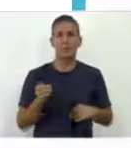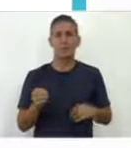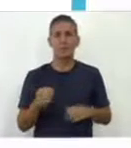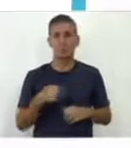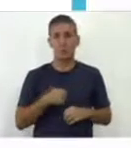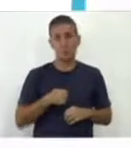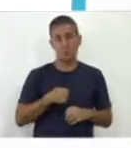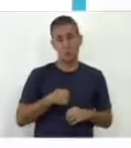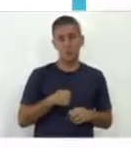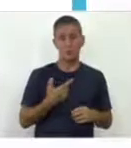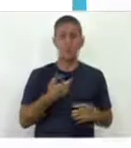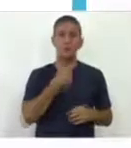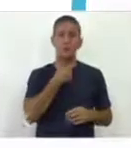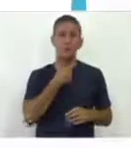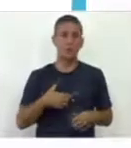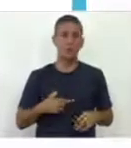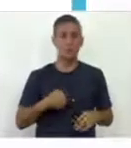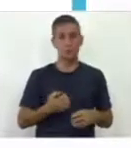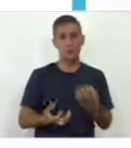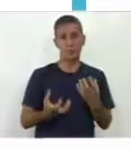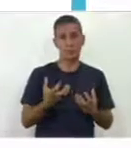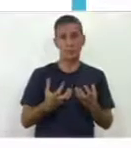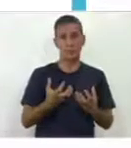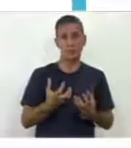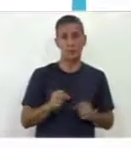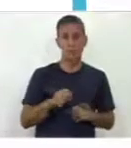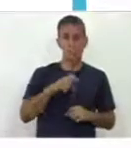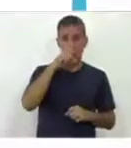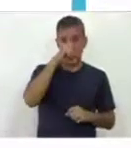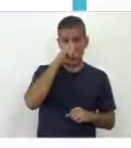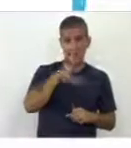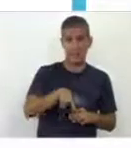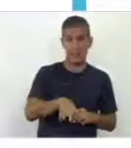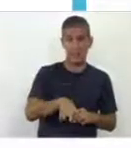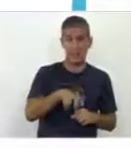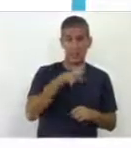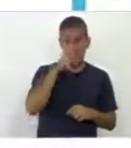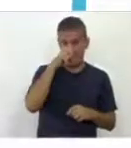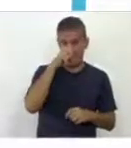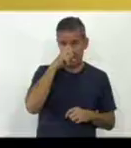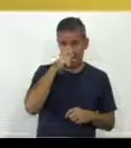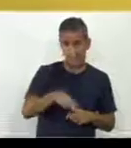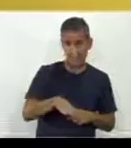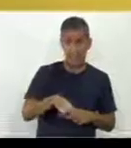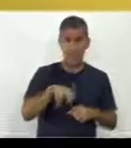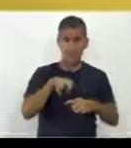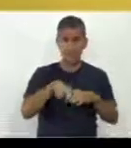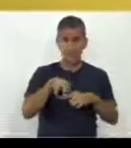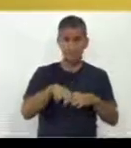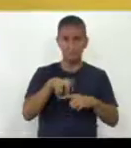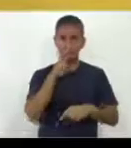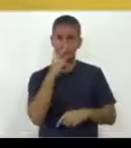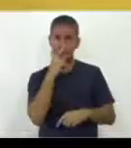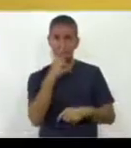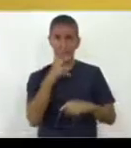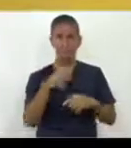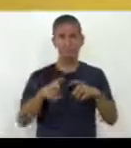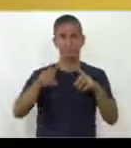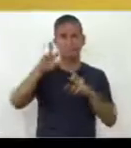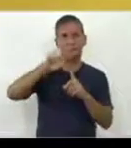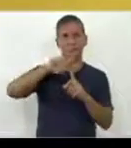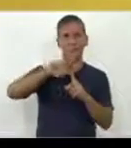Es decir, yo estoy cocinando, el niño está en el televisor, mirando el televisor, pero a ratos me